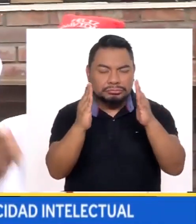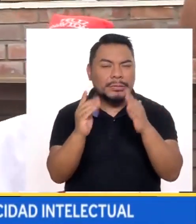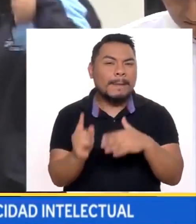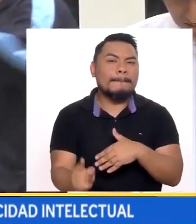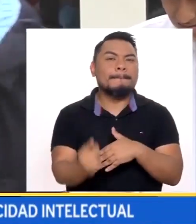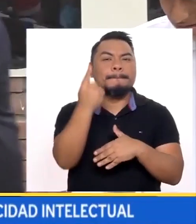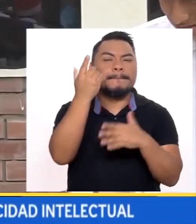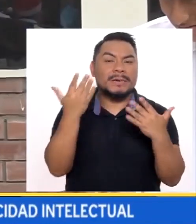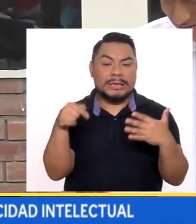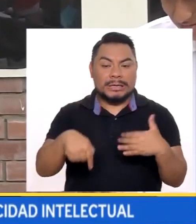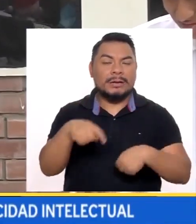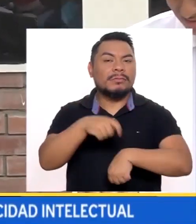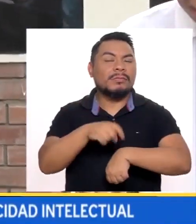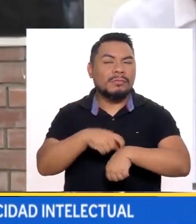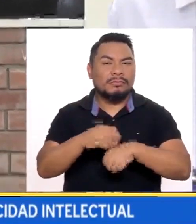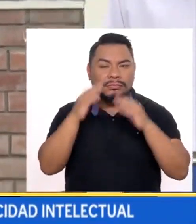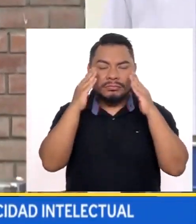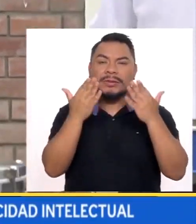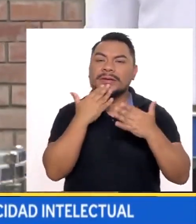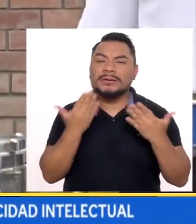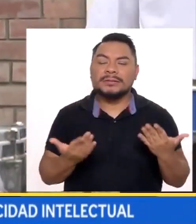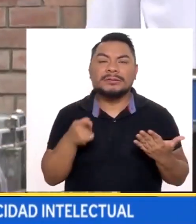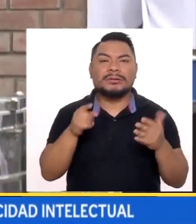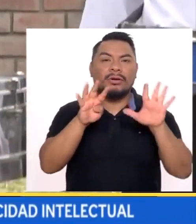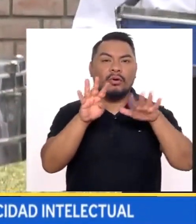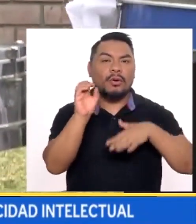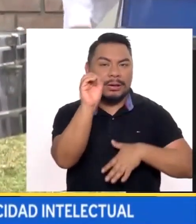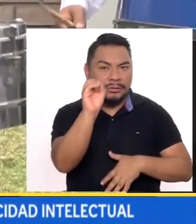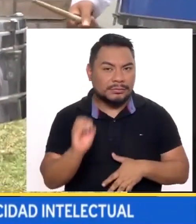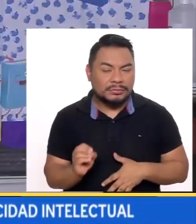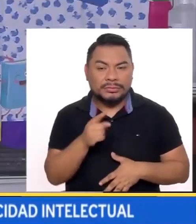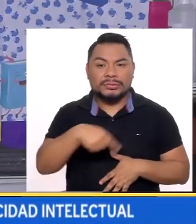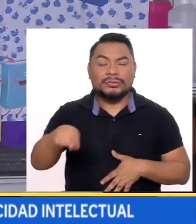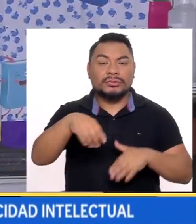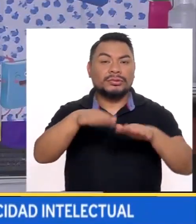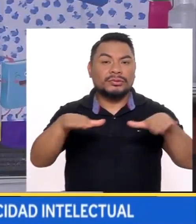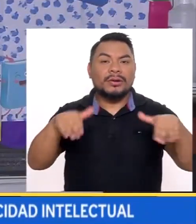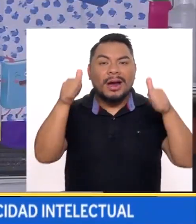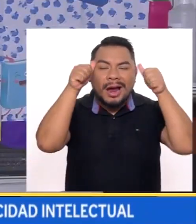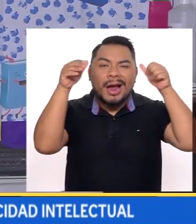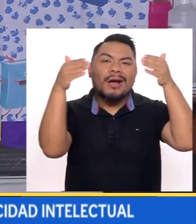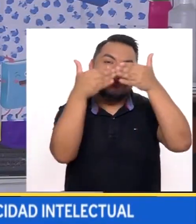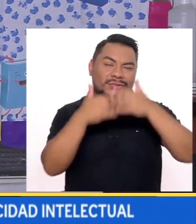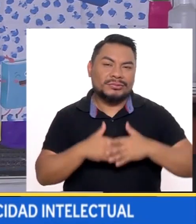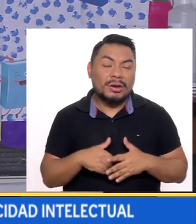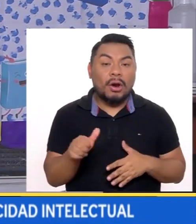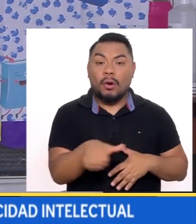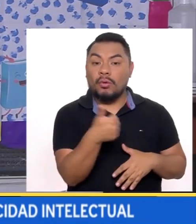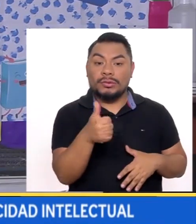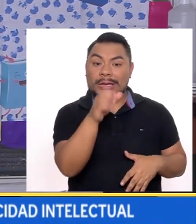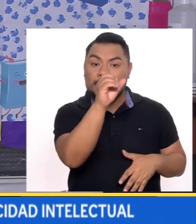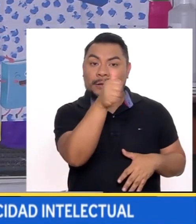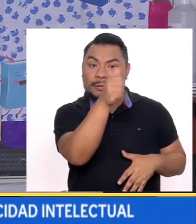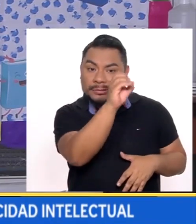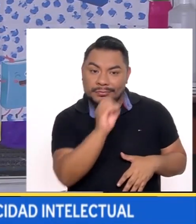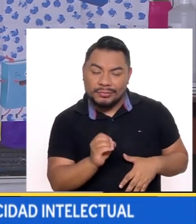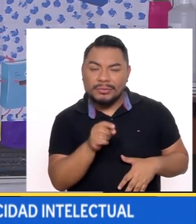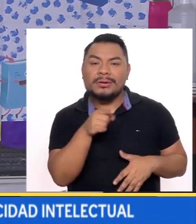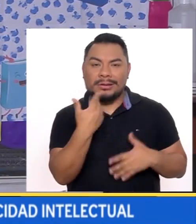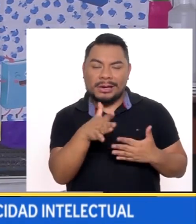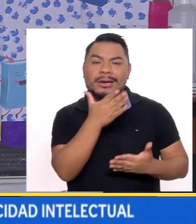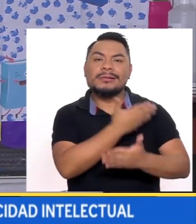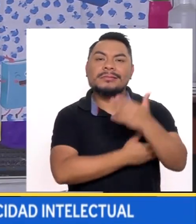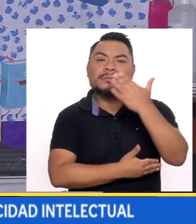prioritariamente en este momento Un 90% de chicos con autismo El otro 10% ya son chicos